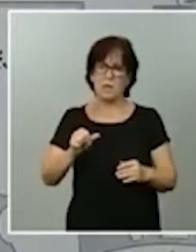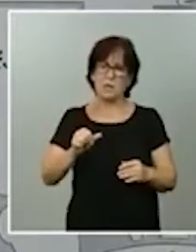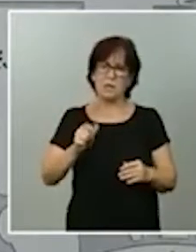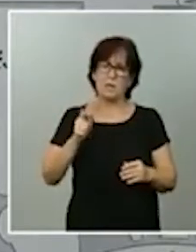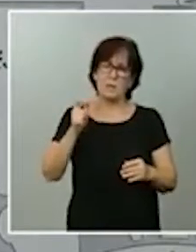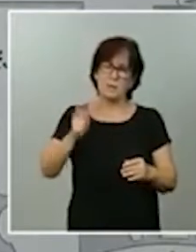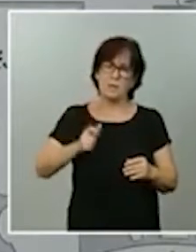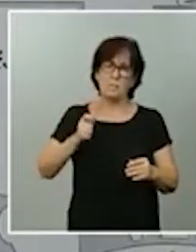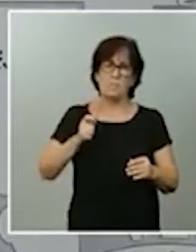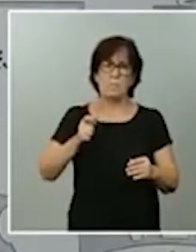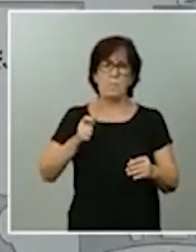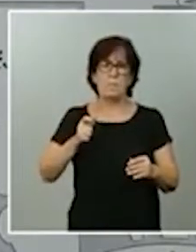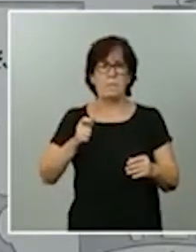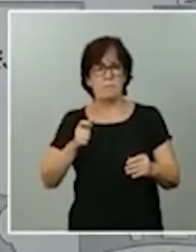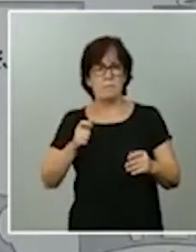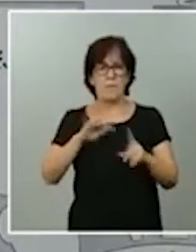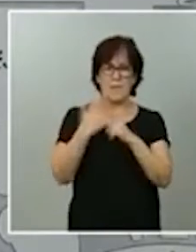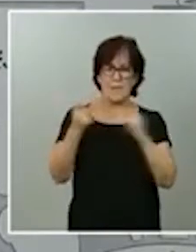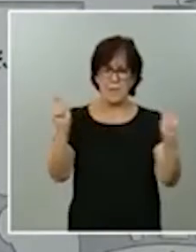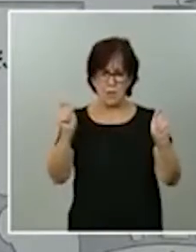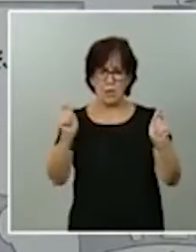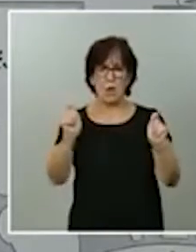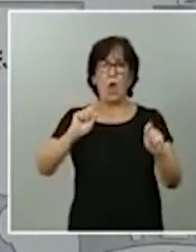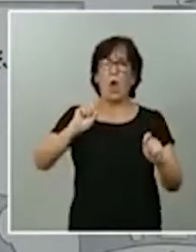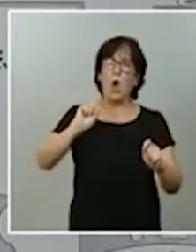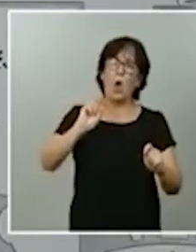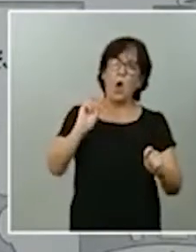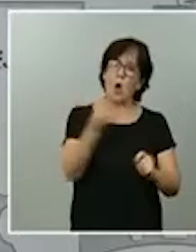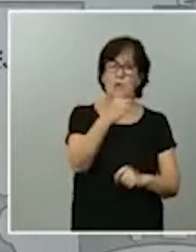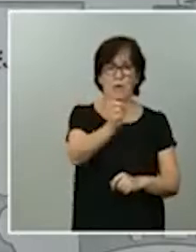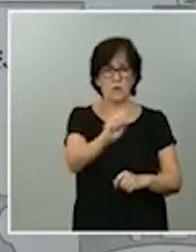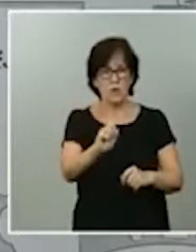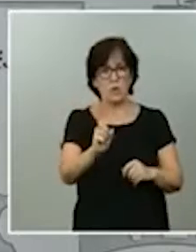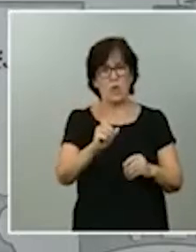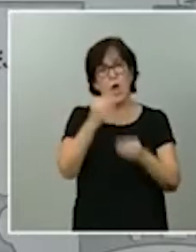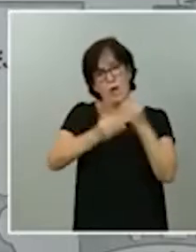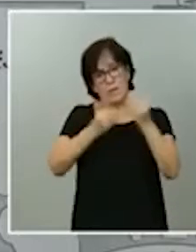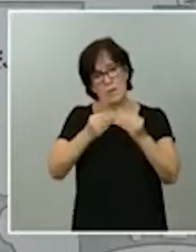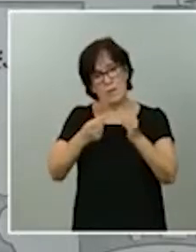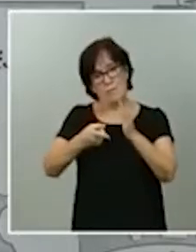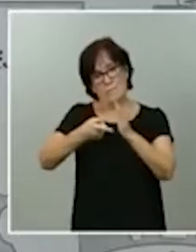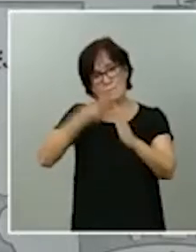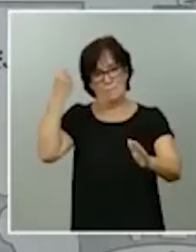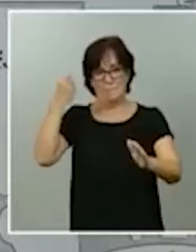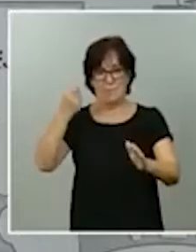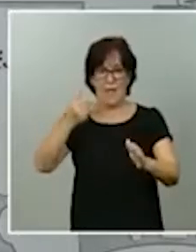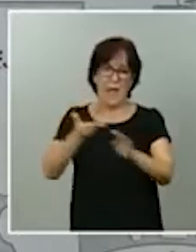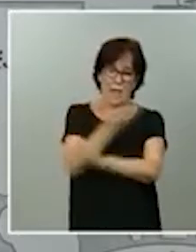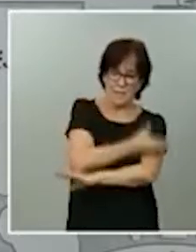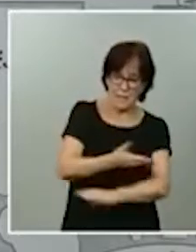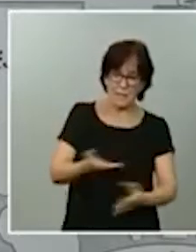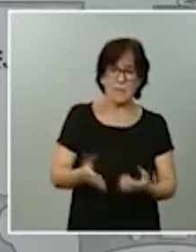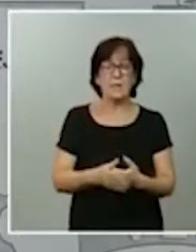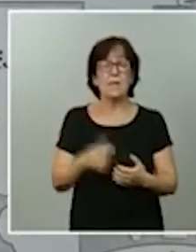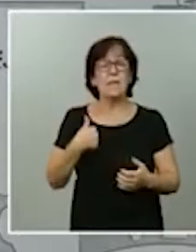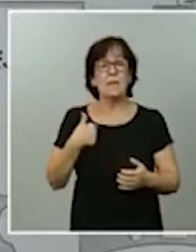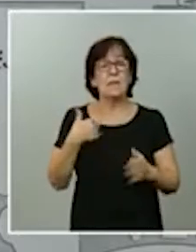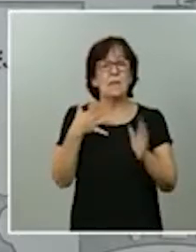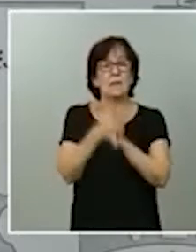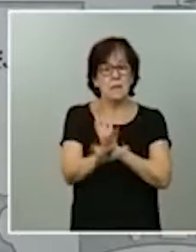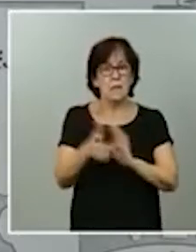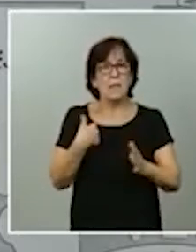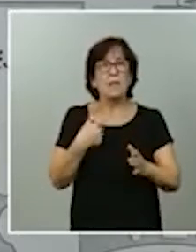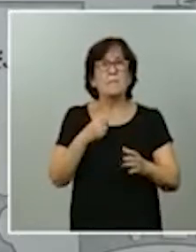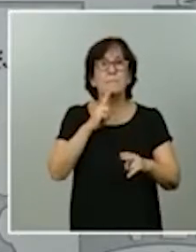tuvieron el estado de alarma, otras no tuvieron el estado de alarma, lo levantaron antes. ¿Qué quiero decir con esto? Quiero decir con esto que esa es la co-gobernanza.